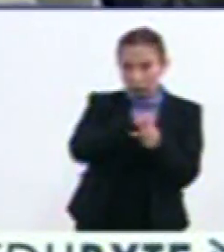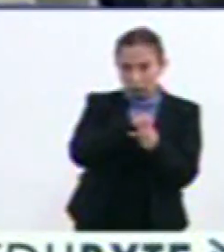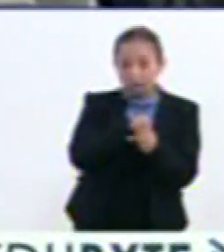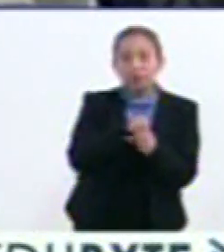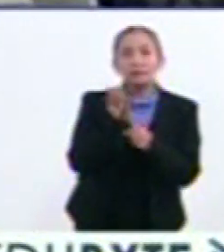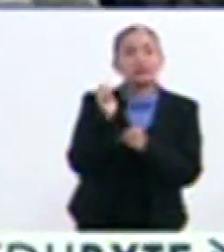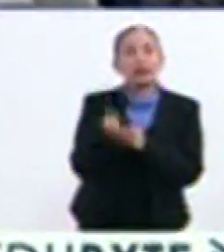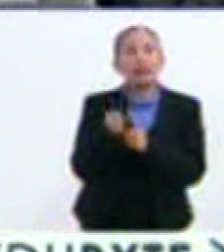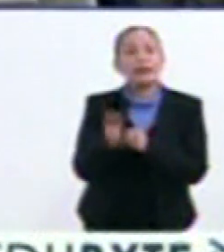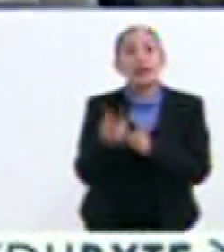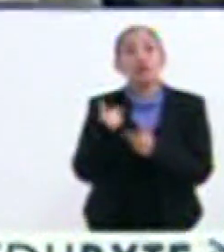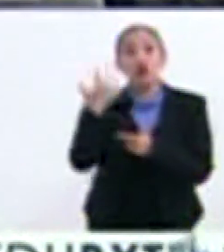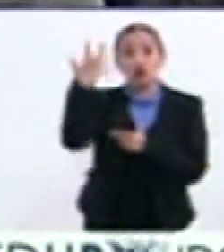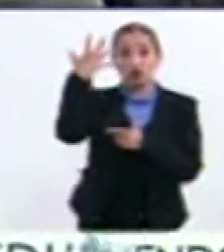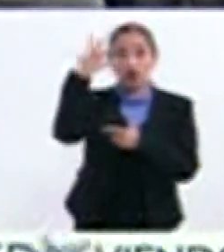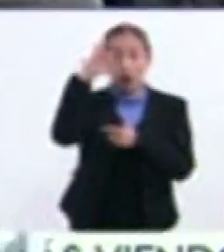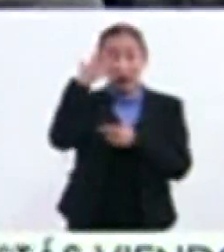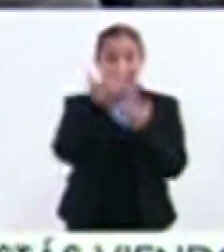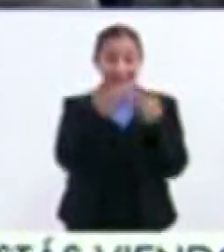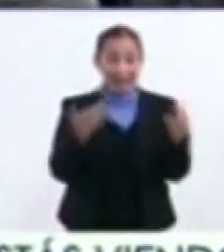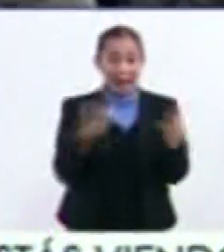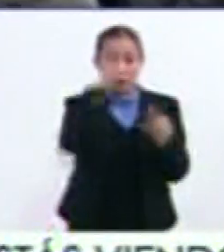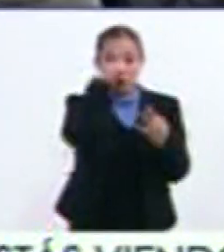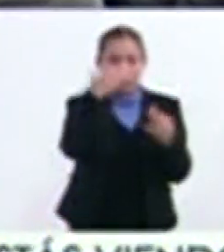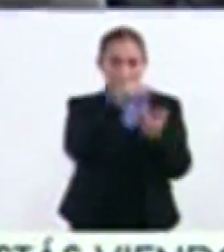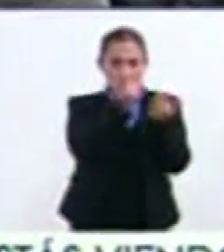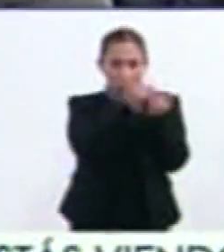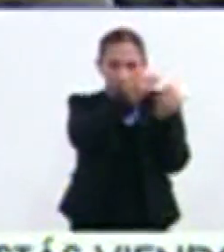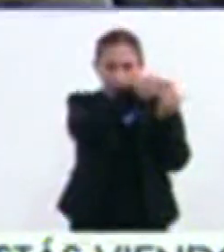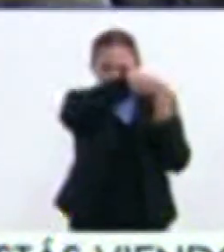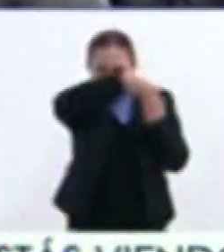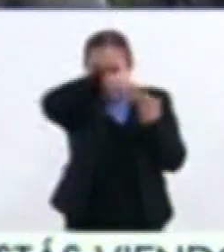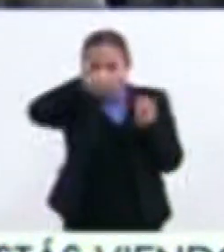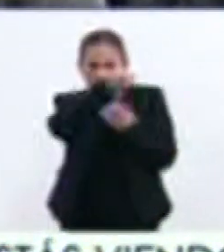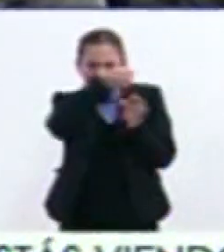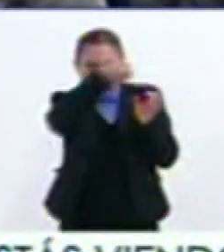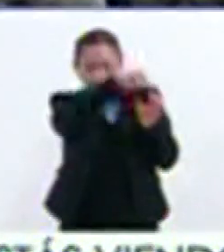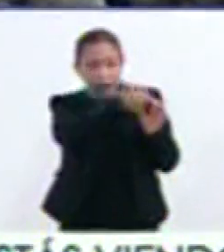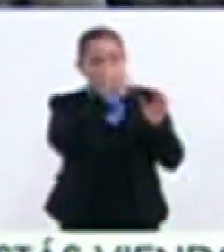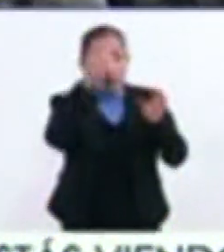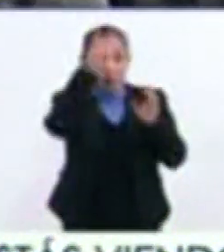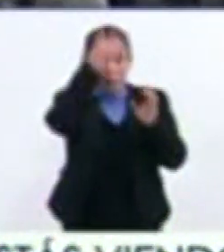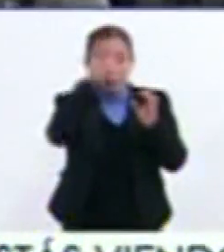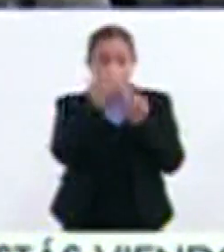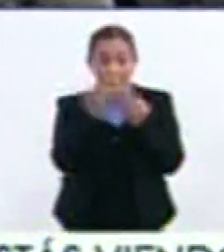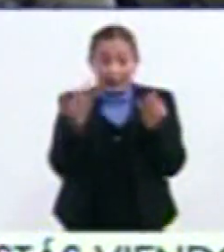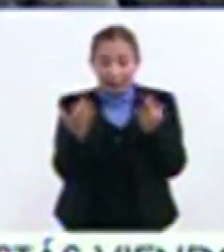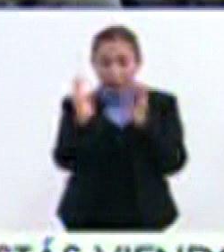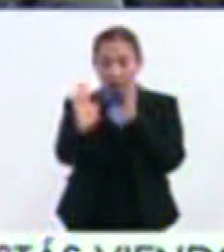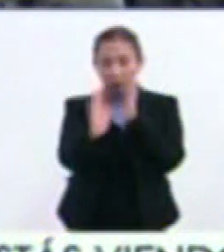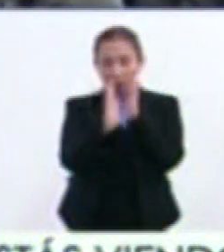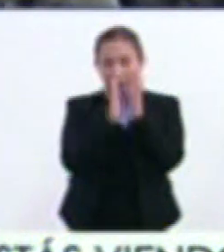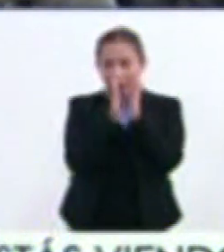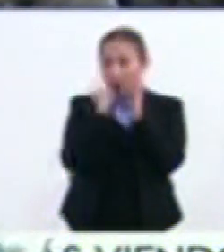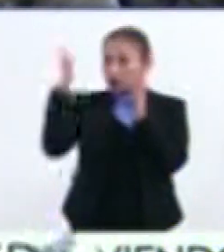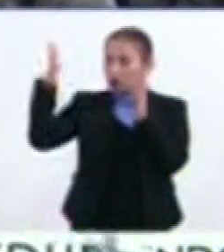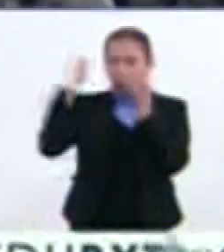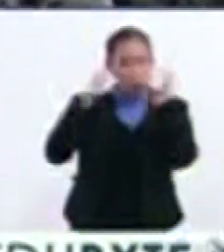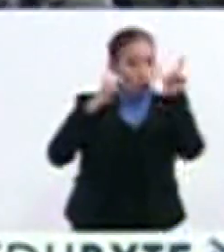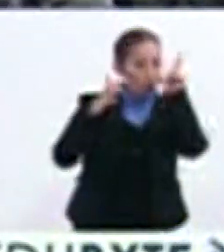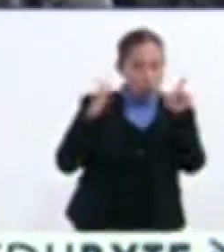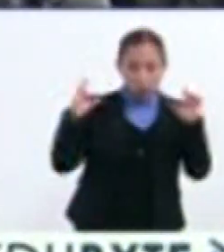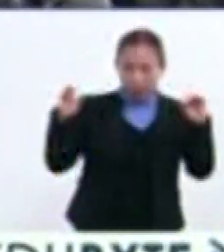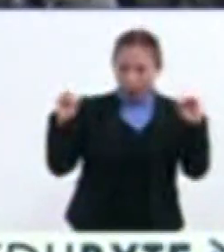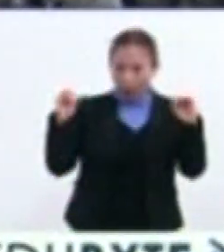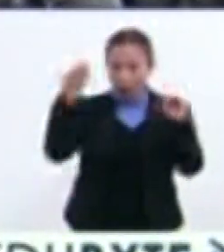Y resulta que el sol, la Tierra y la luna están alineados En este caso, la Tierra se interpone entre el sol y la